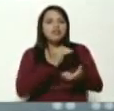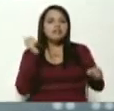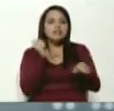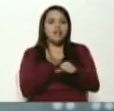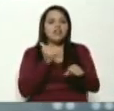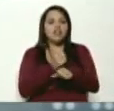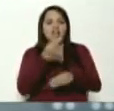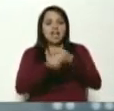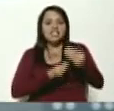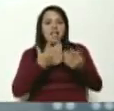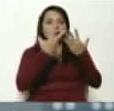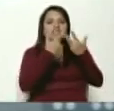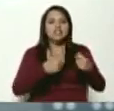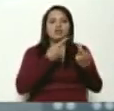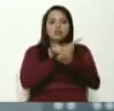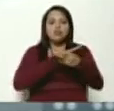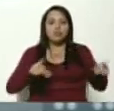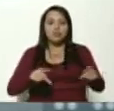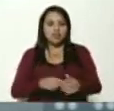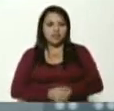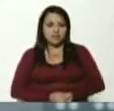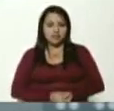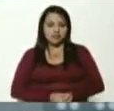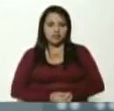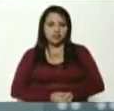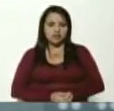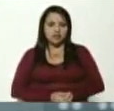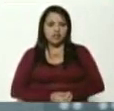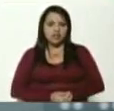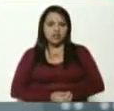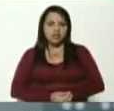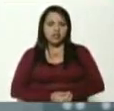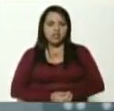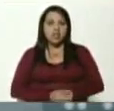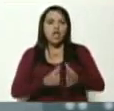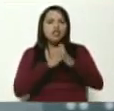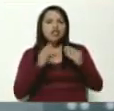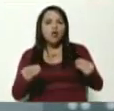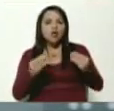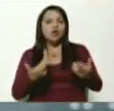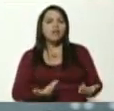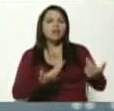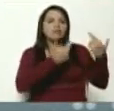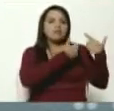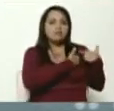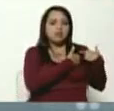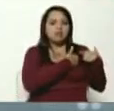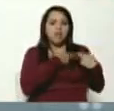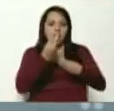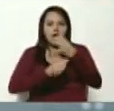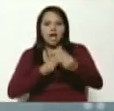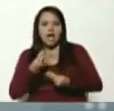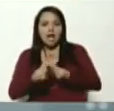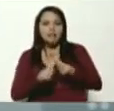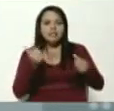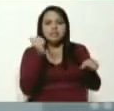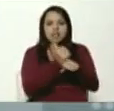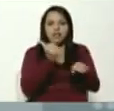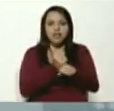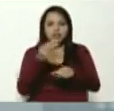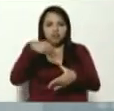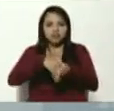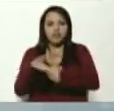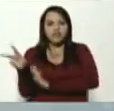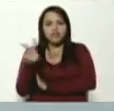la administración pública, de todos los entes que hacen vida en nuestro país.